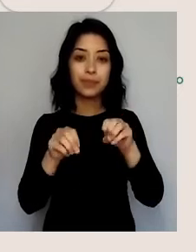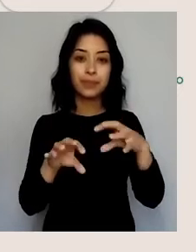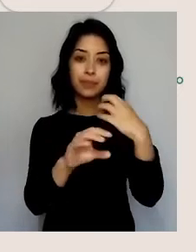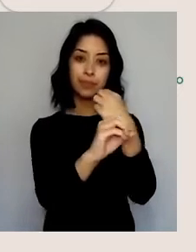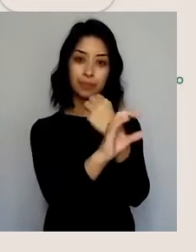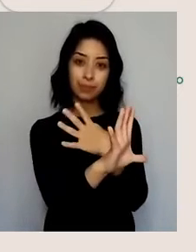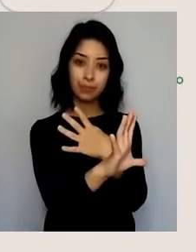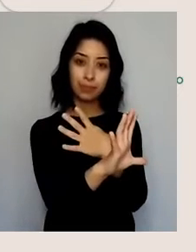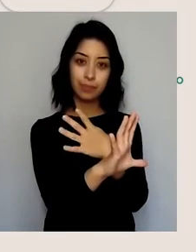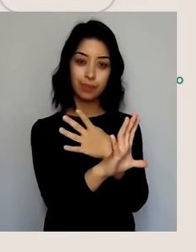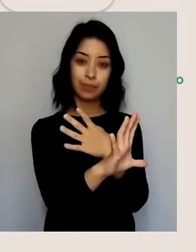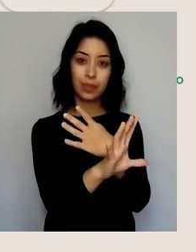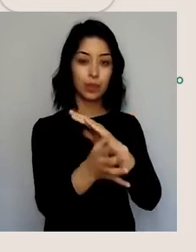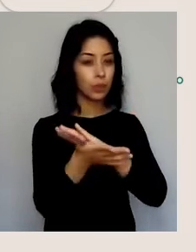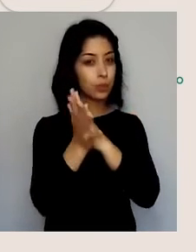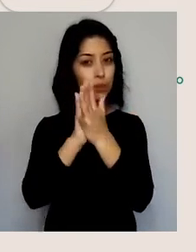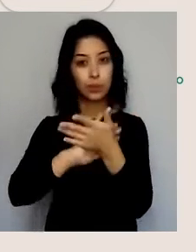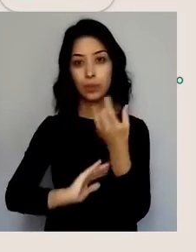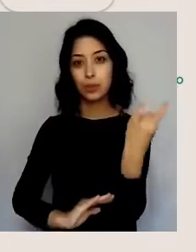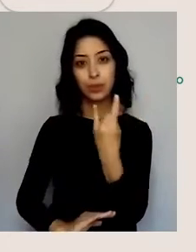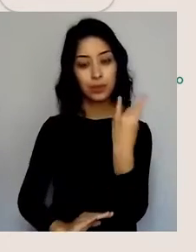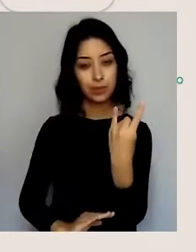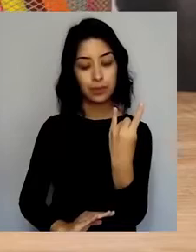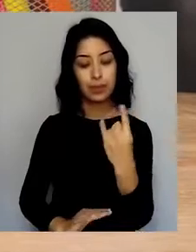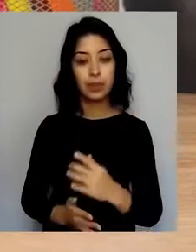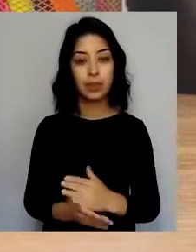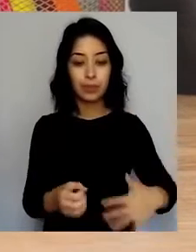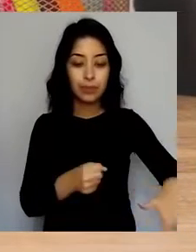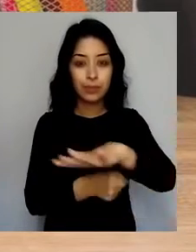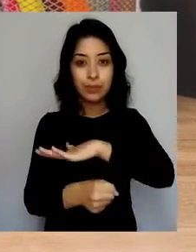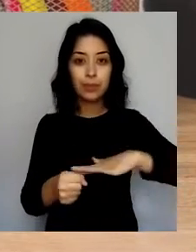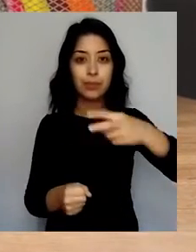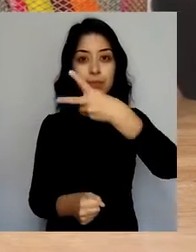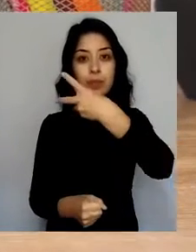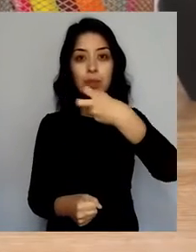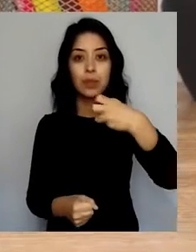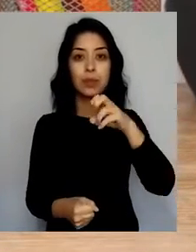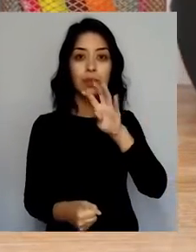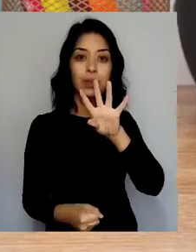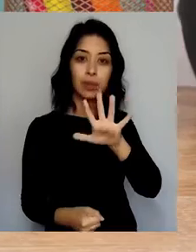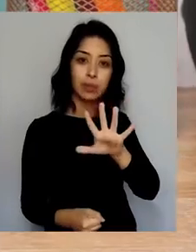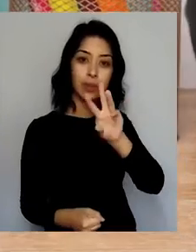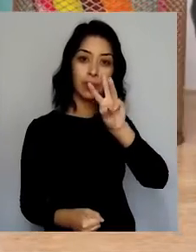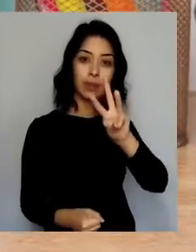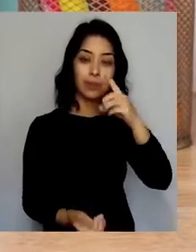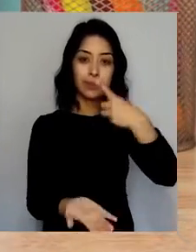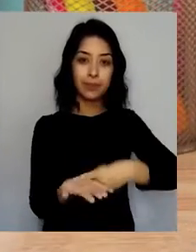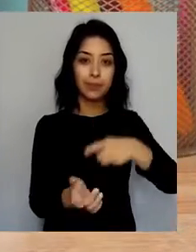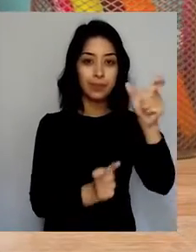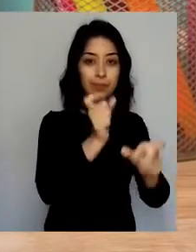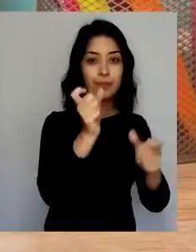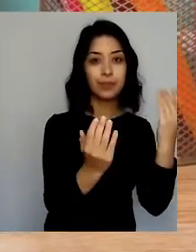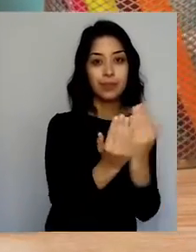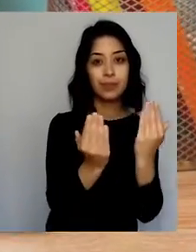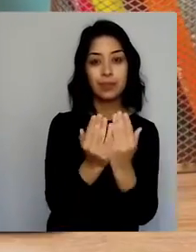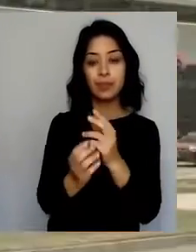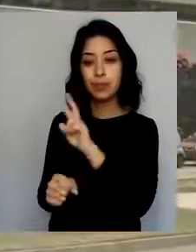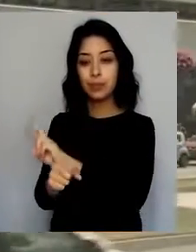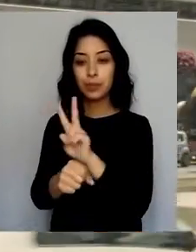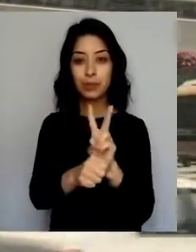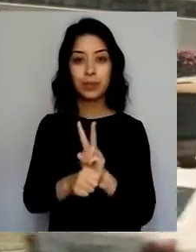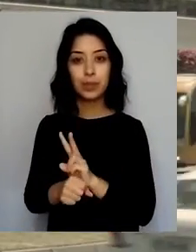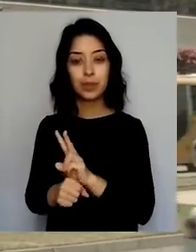y postgrado, abarcando cerca de 253.000 estudiantes y a más de 20.000 académicas y académicos.